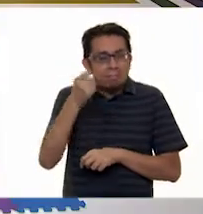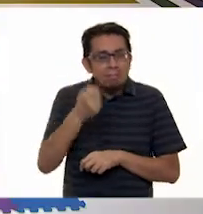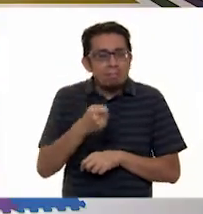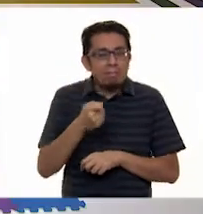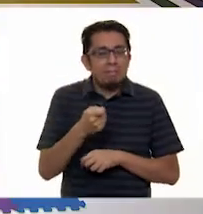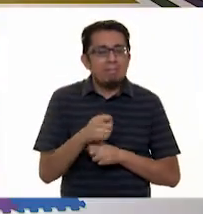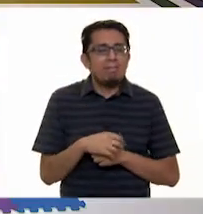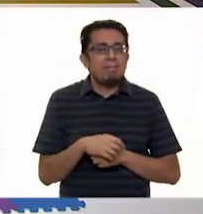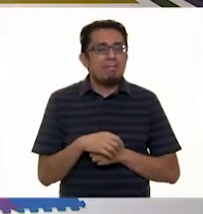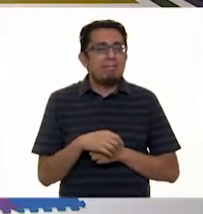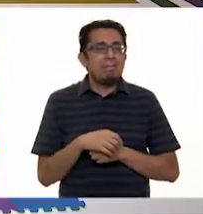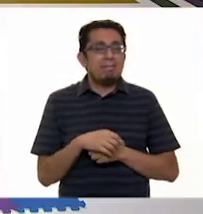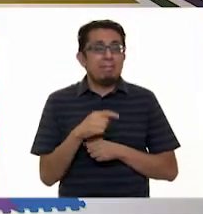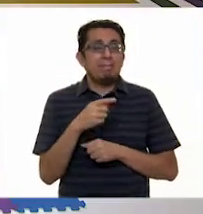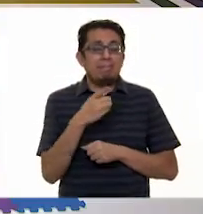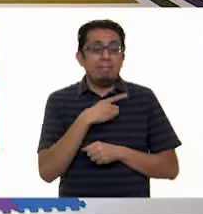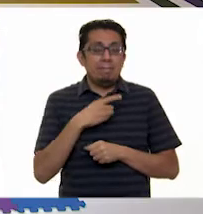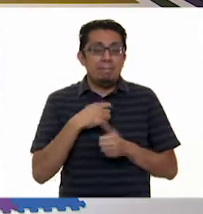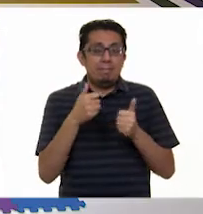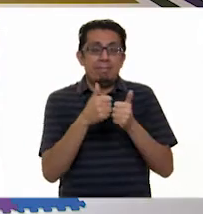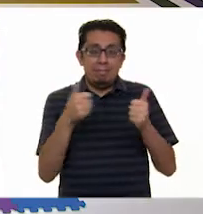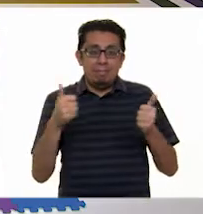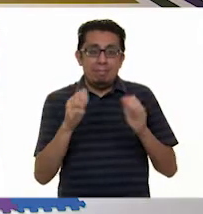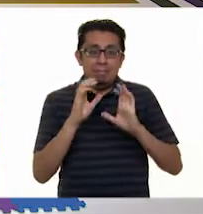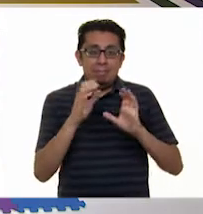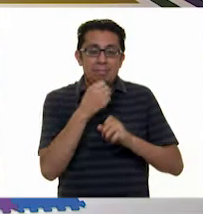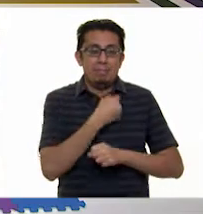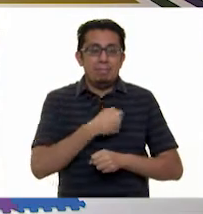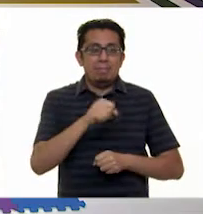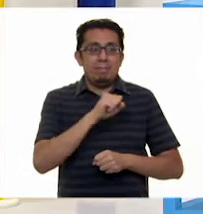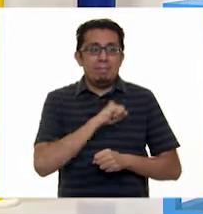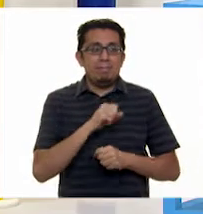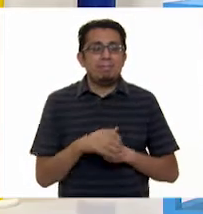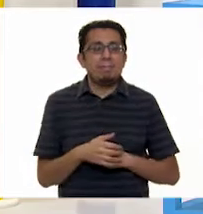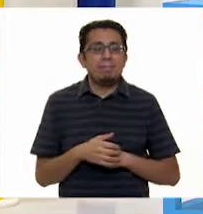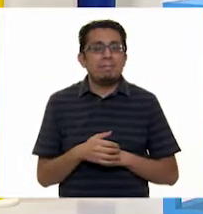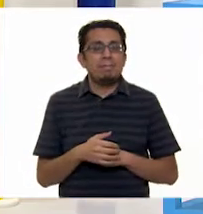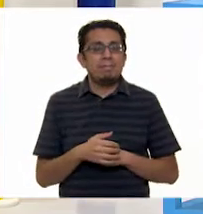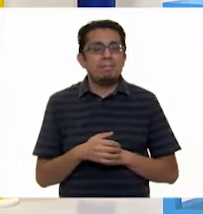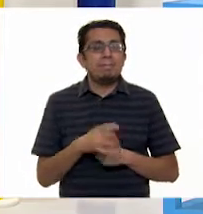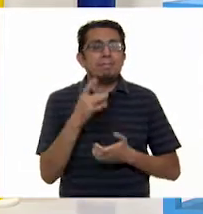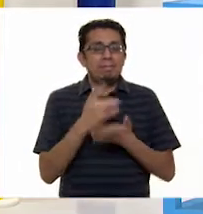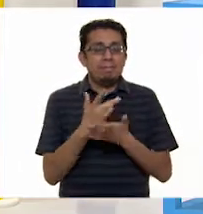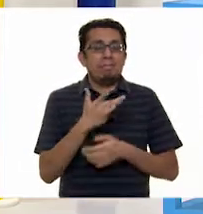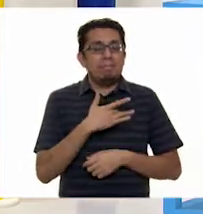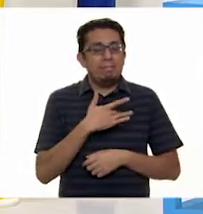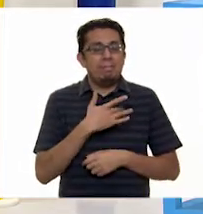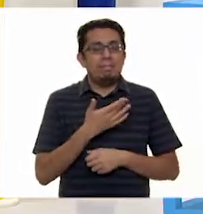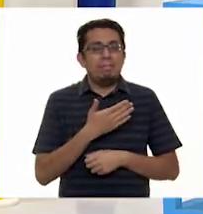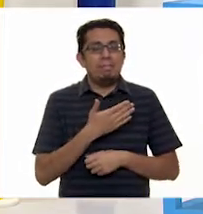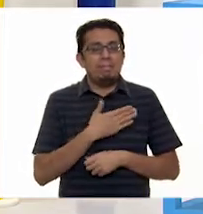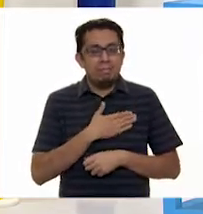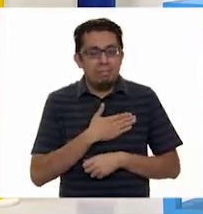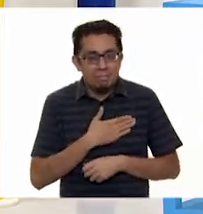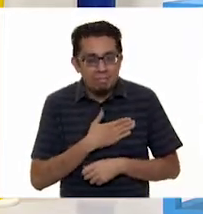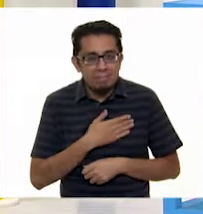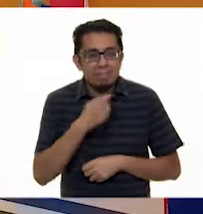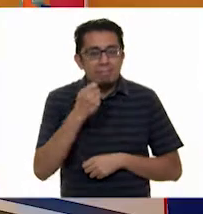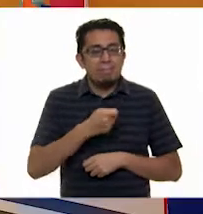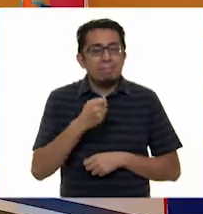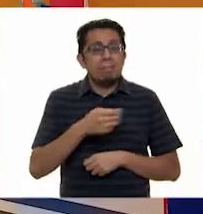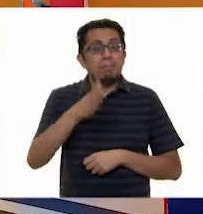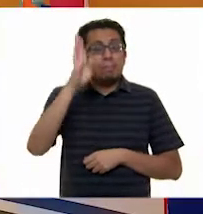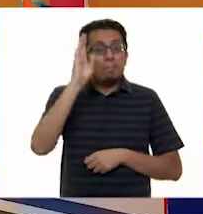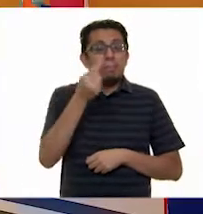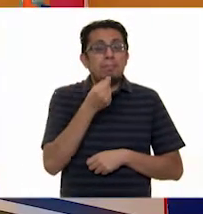Pero tengo que cuidar la sana distancia. tienes que cuidar saludo con el corazón. Con el corazón. Con el corazón. Hola, niñas y niños.